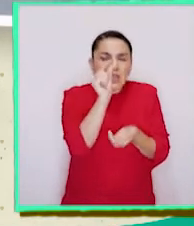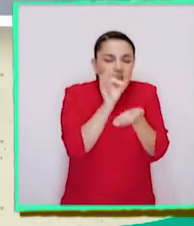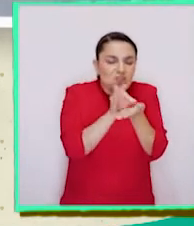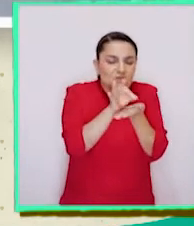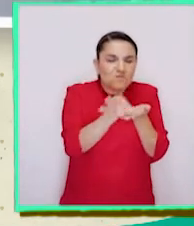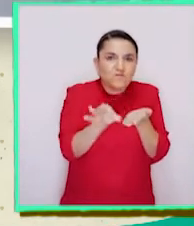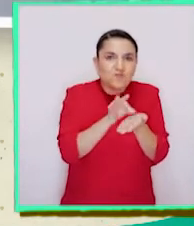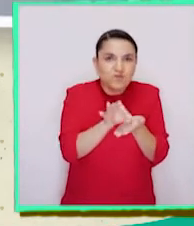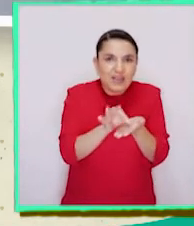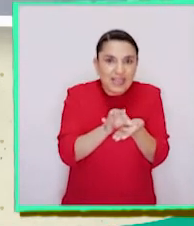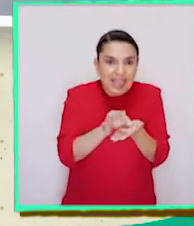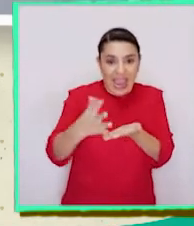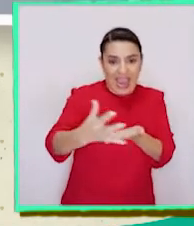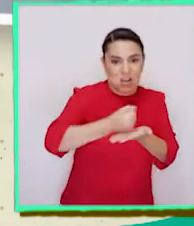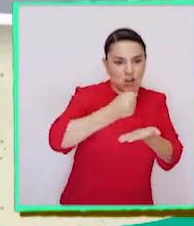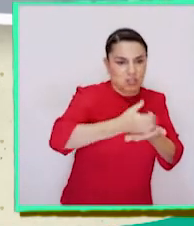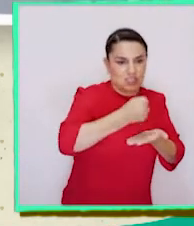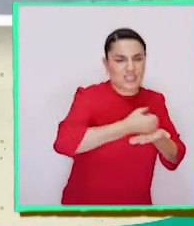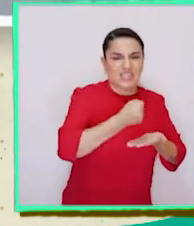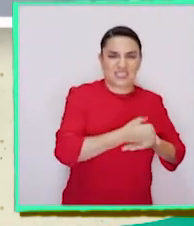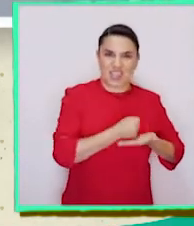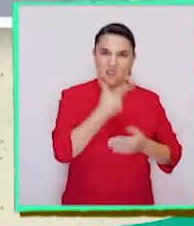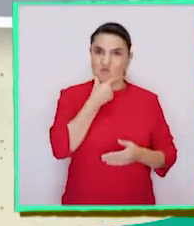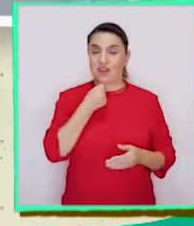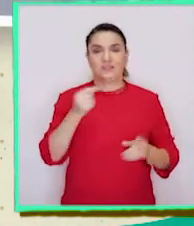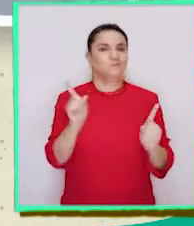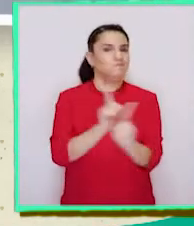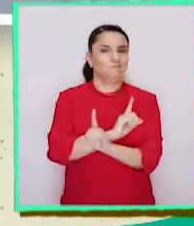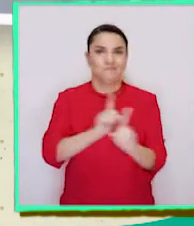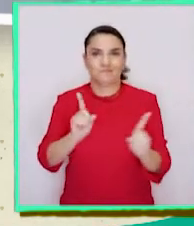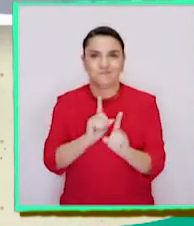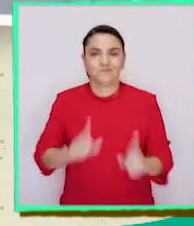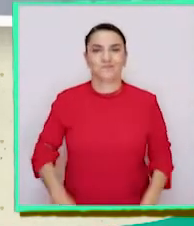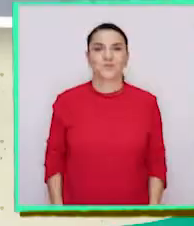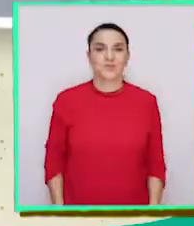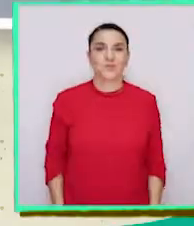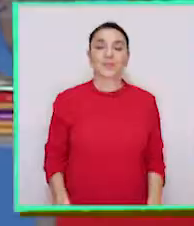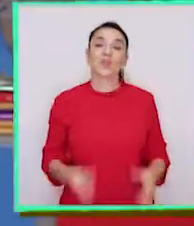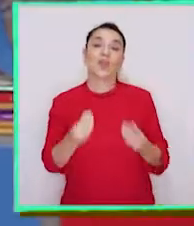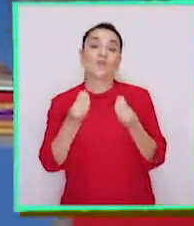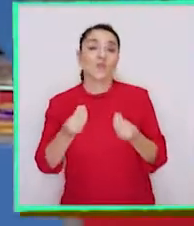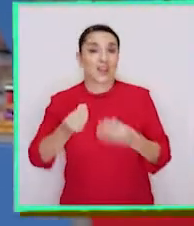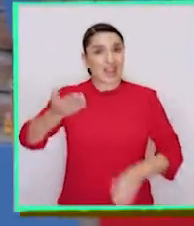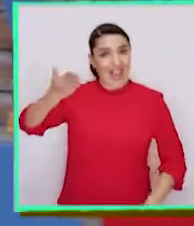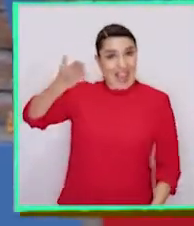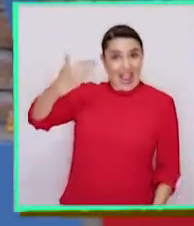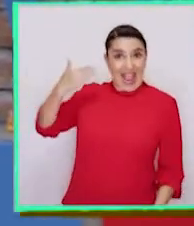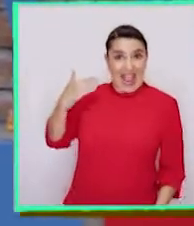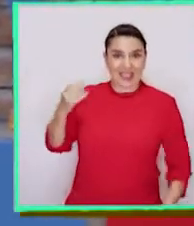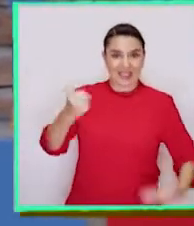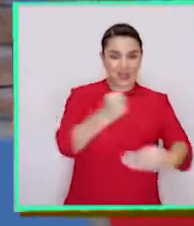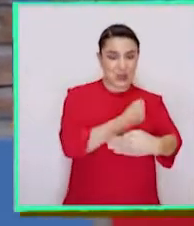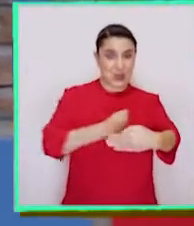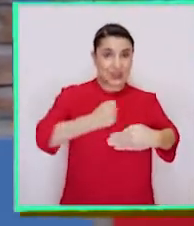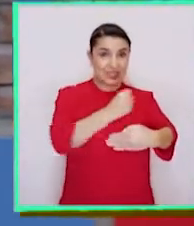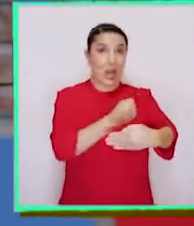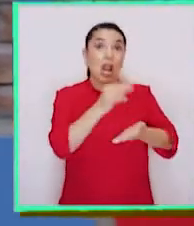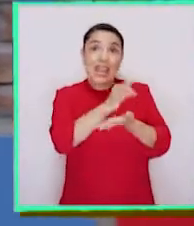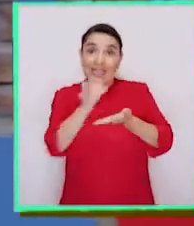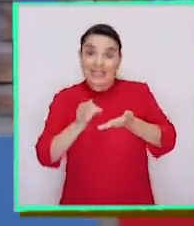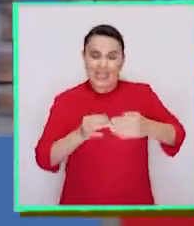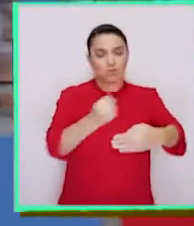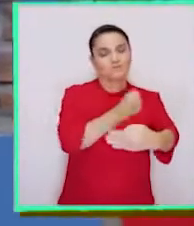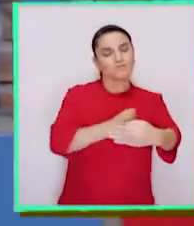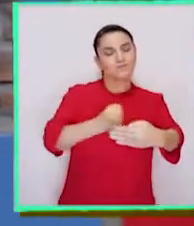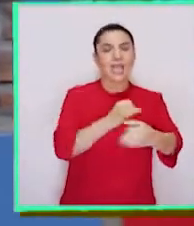pequeñas que cosecharlas no debe ser nada de fácil. Bueno, el otro día, cocinando mi plato de